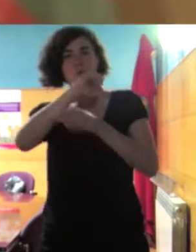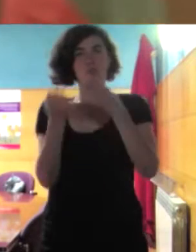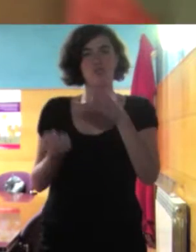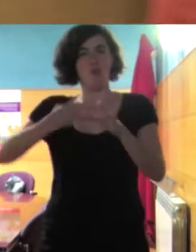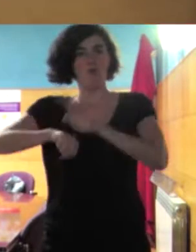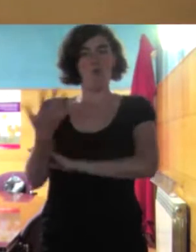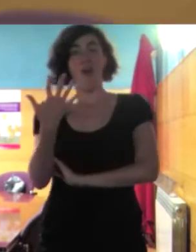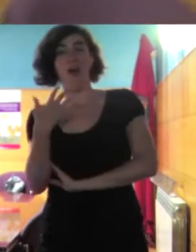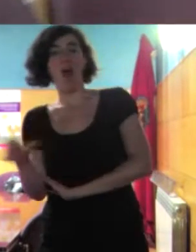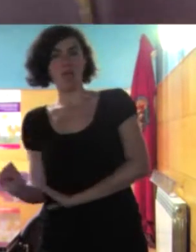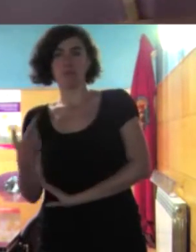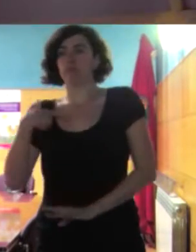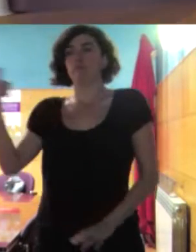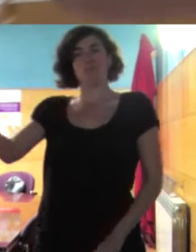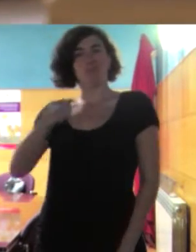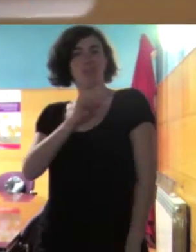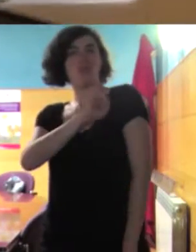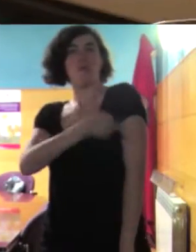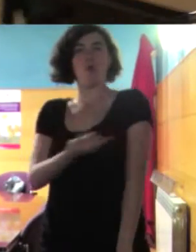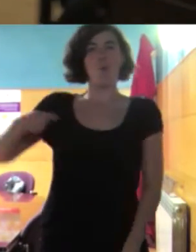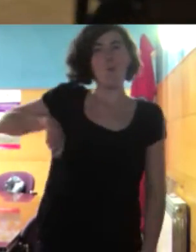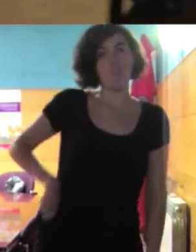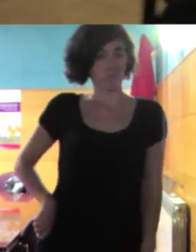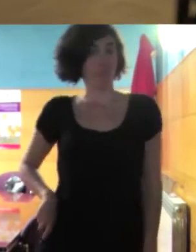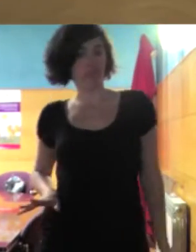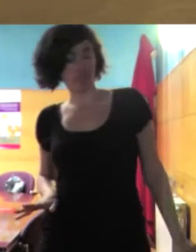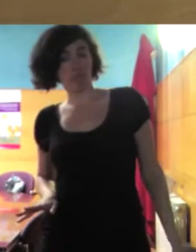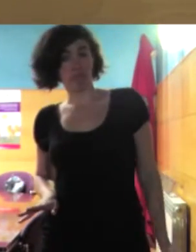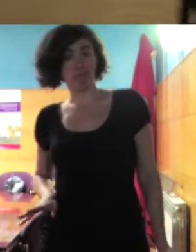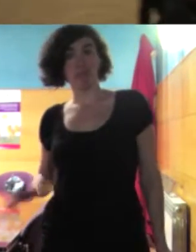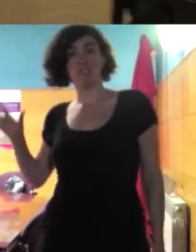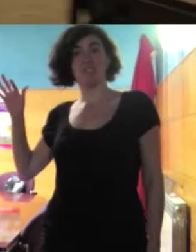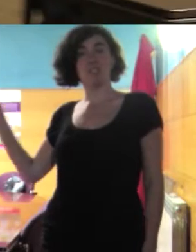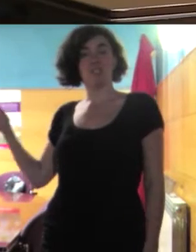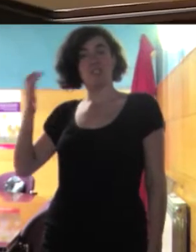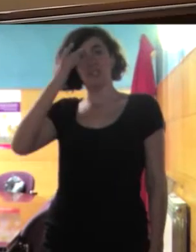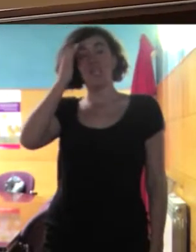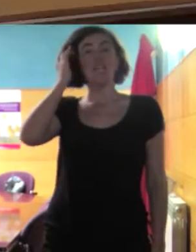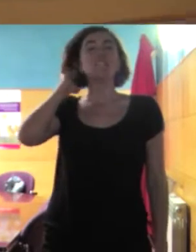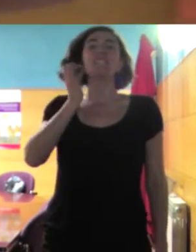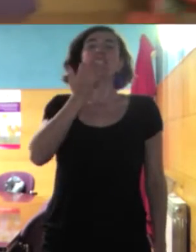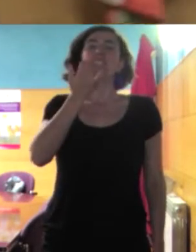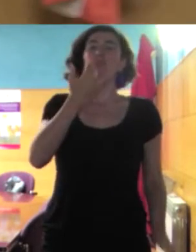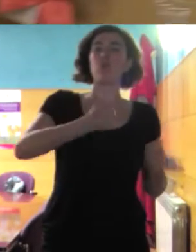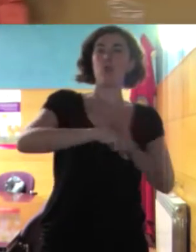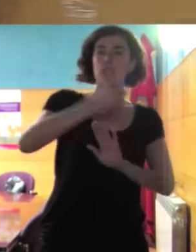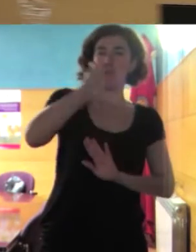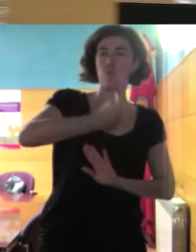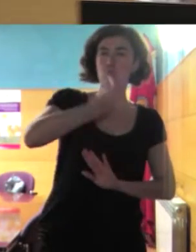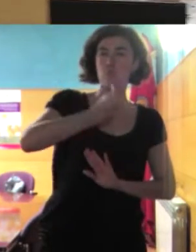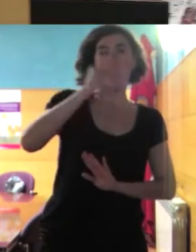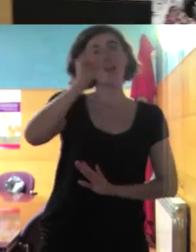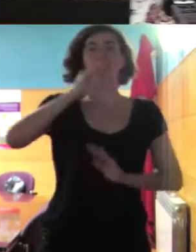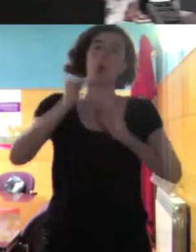es claro si eres un buen futbolista eres menos negro eso es así si, si